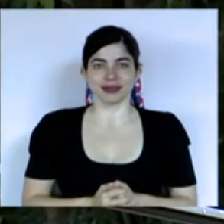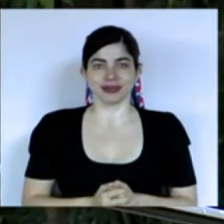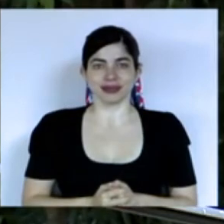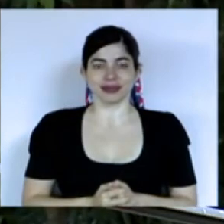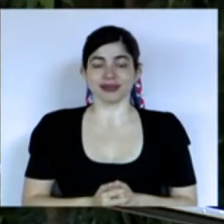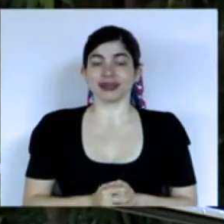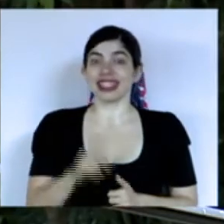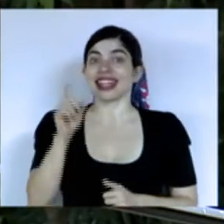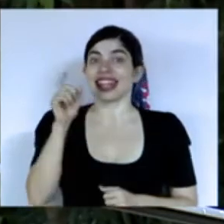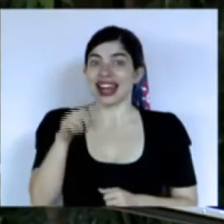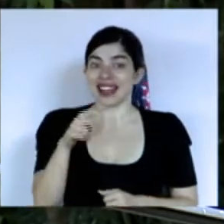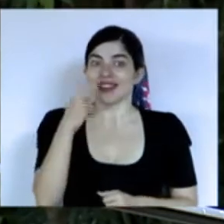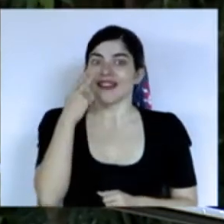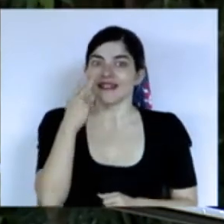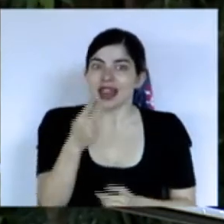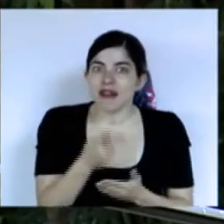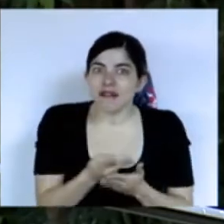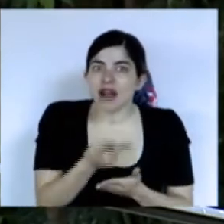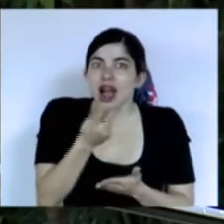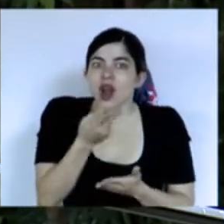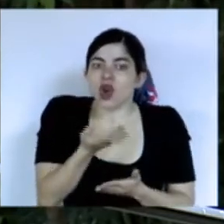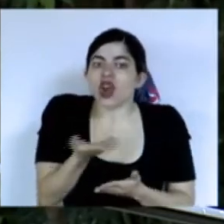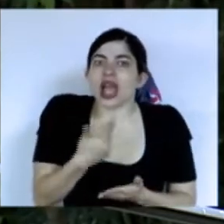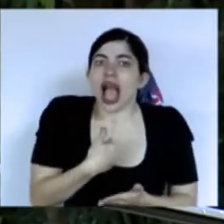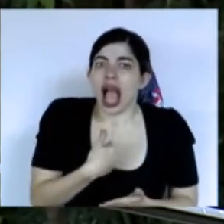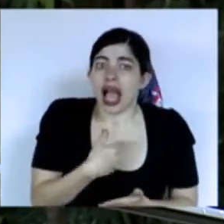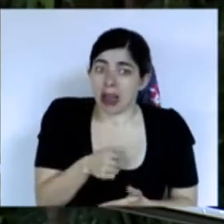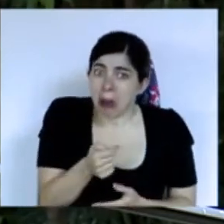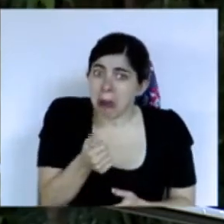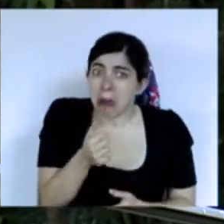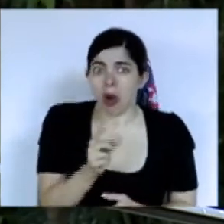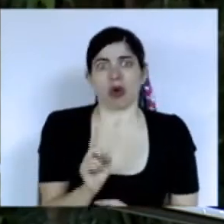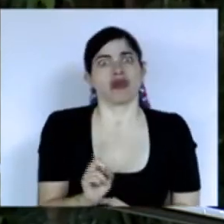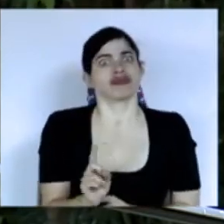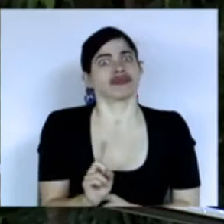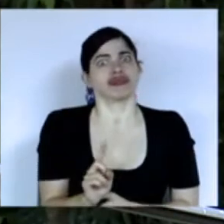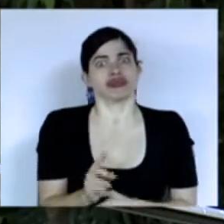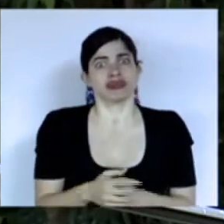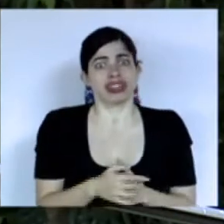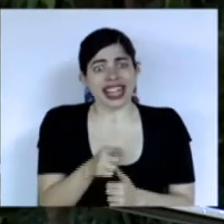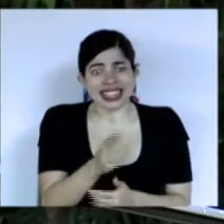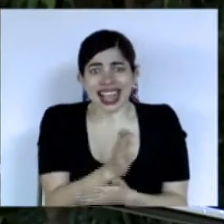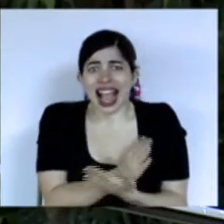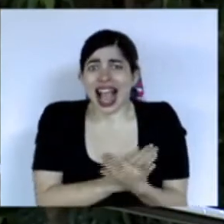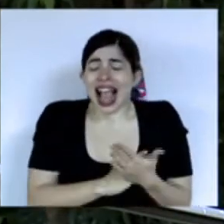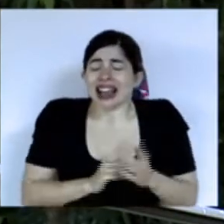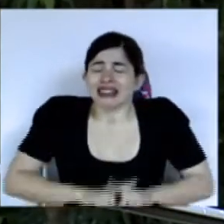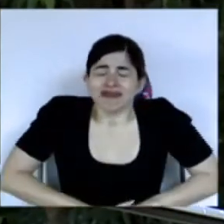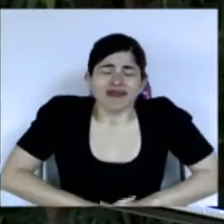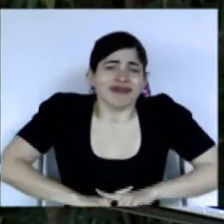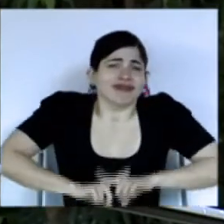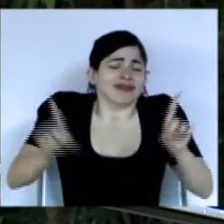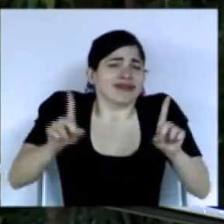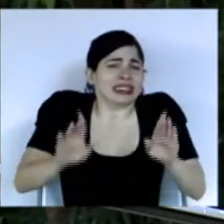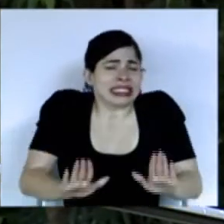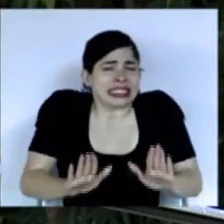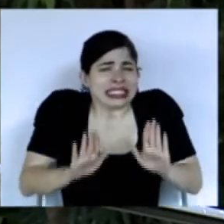hay que poner en valor lo que tenemos no es poca cosa es algo extraordinario